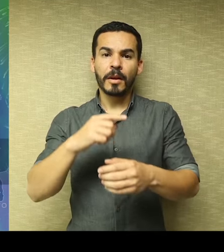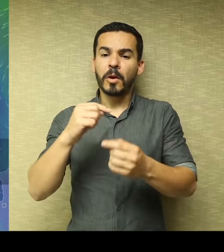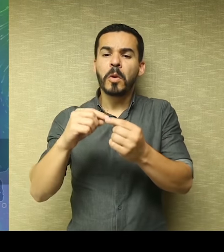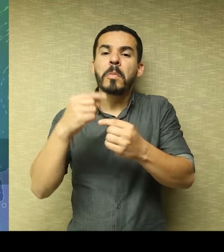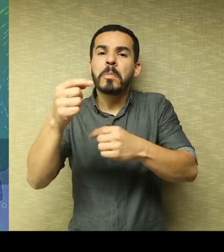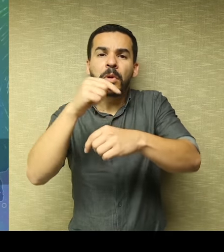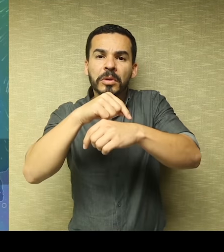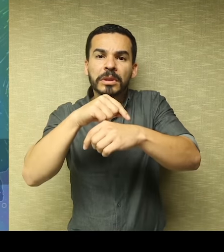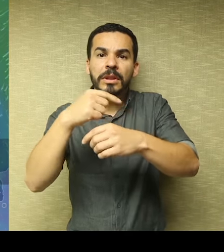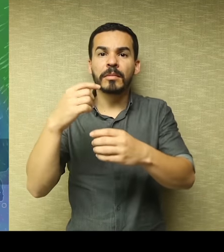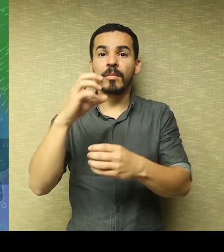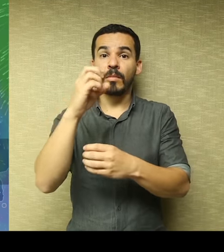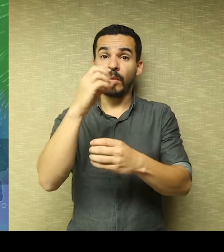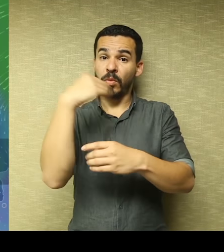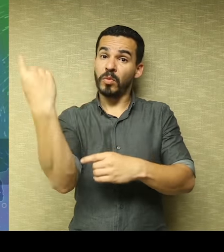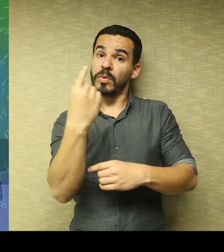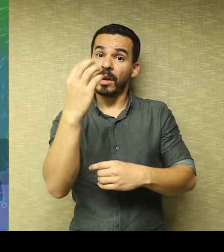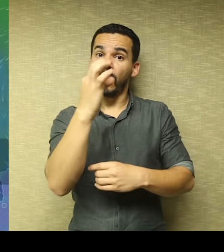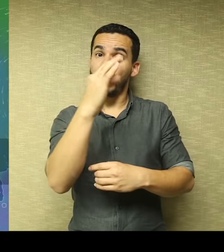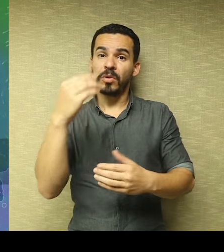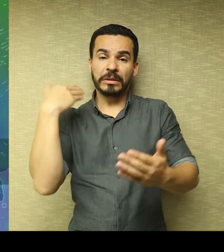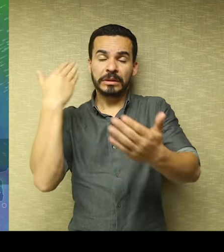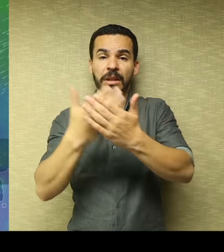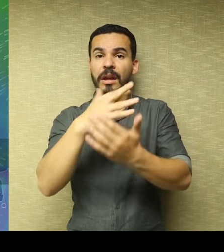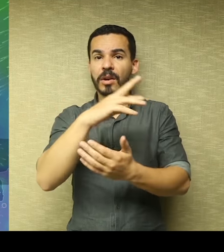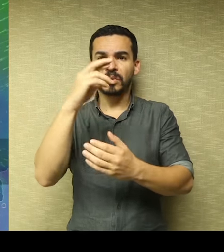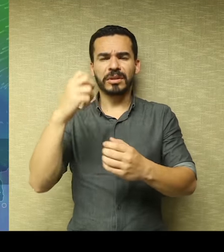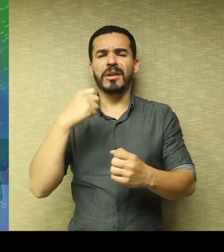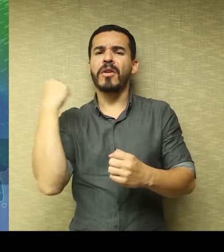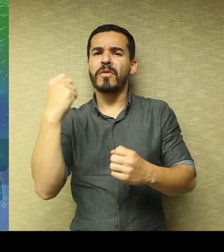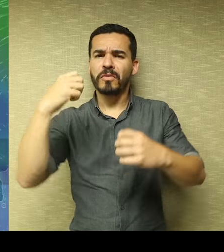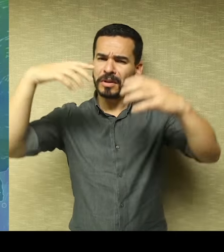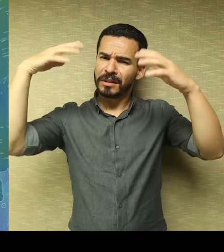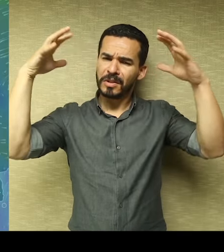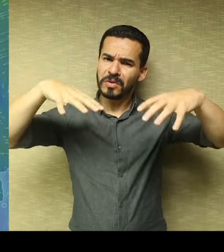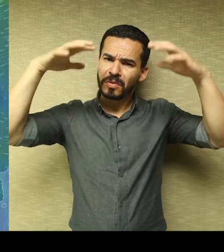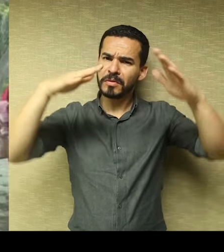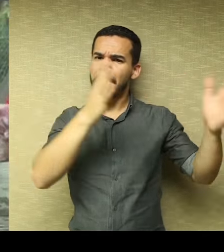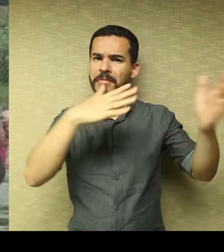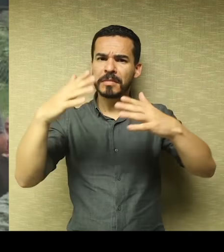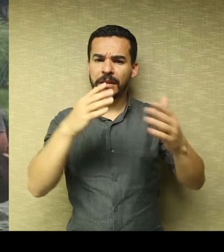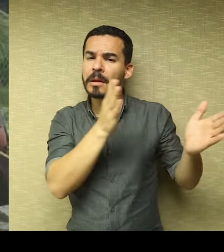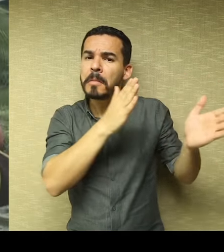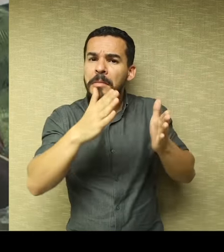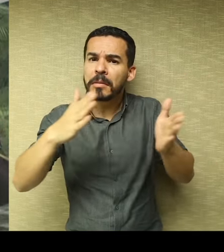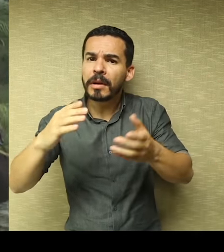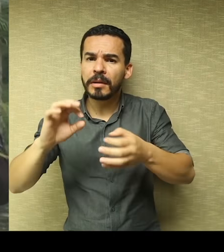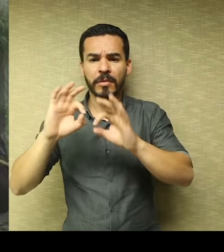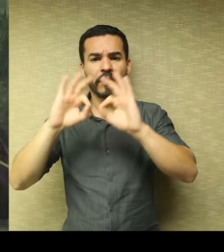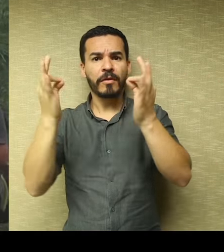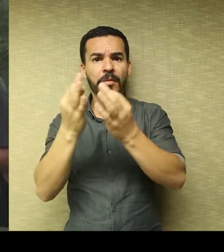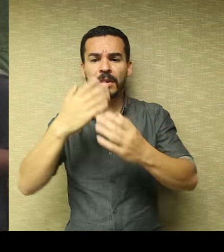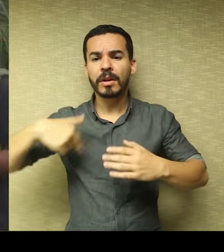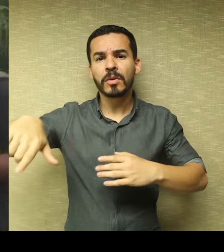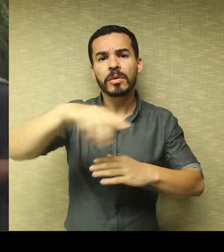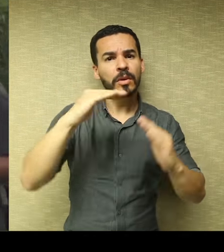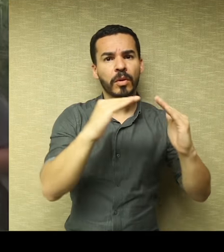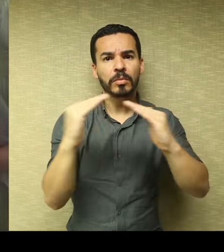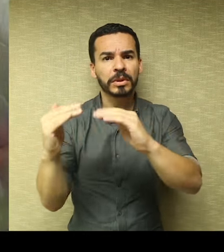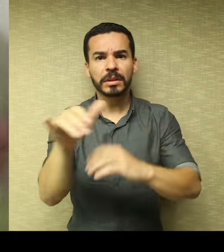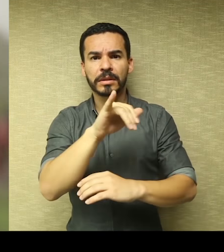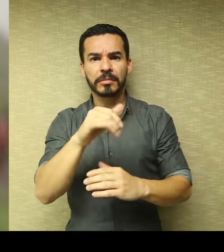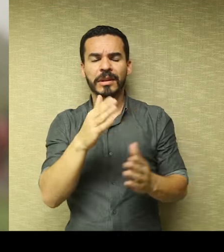En pocas horas, el huracán Oto impactará a Costa Rica con fuertes lluvias y vientos. Preparémonos en familia y en nuestras